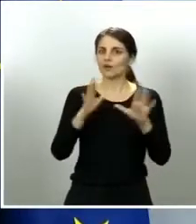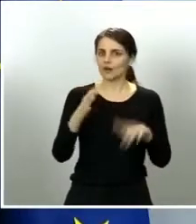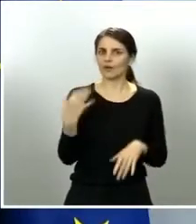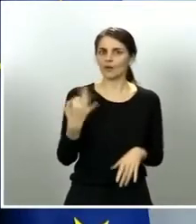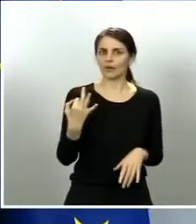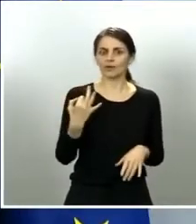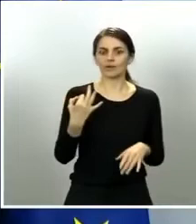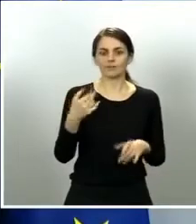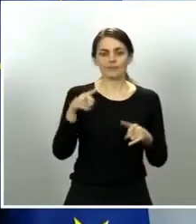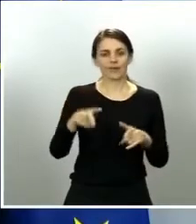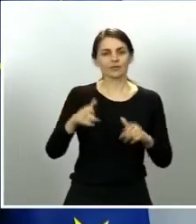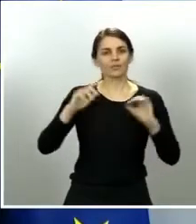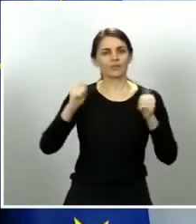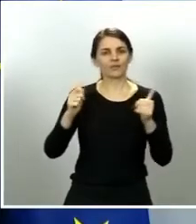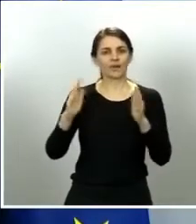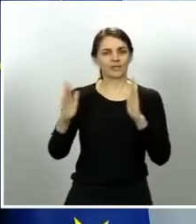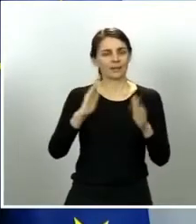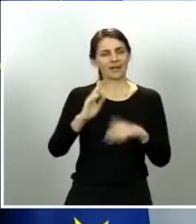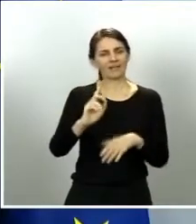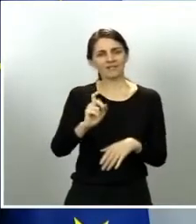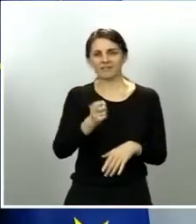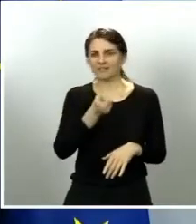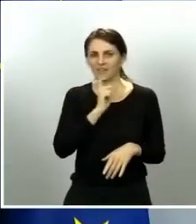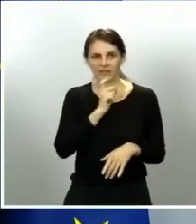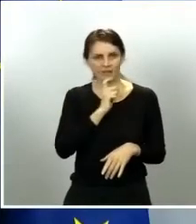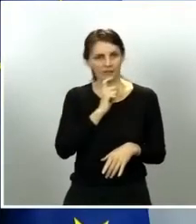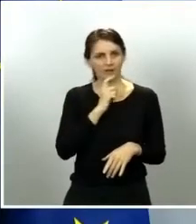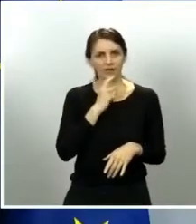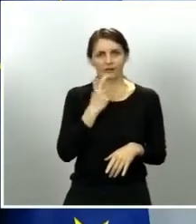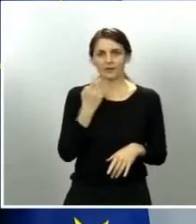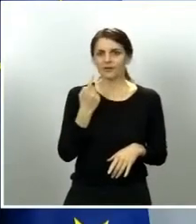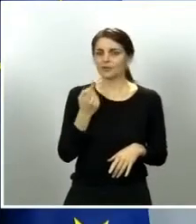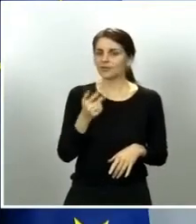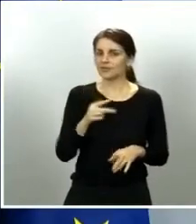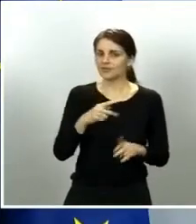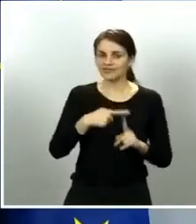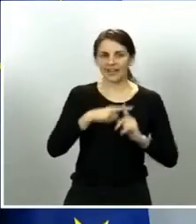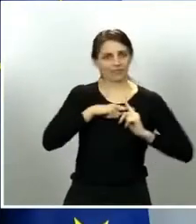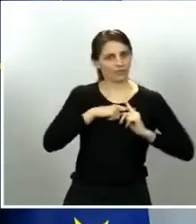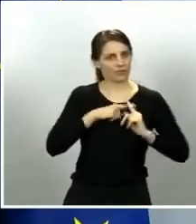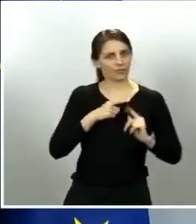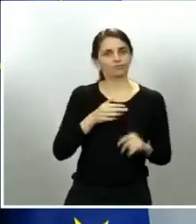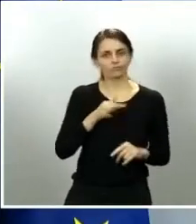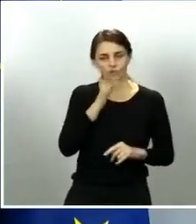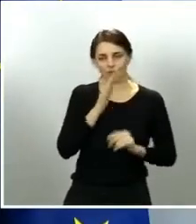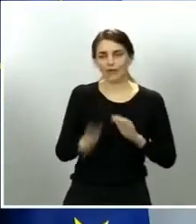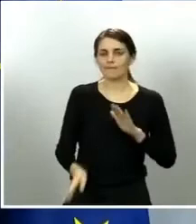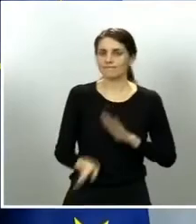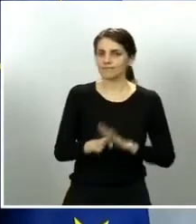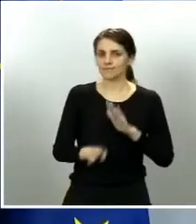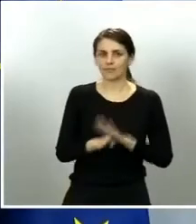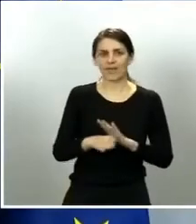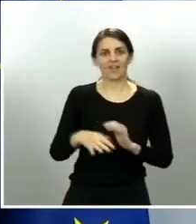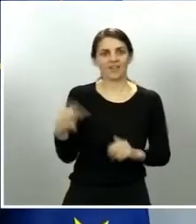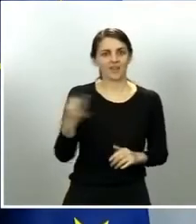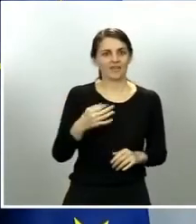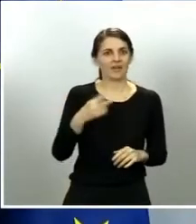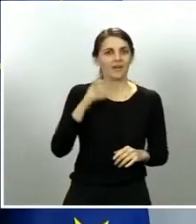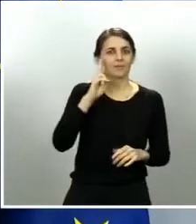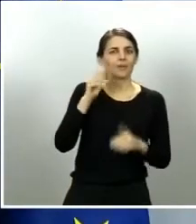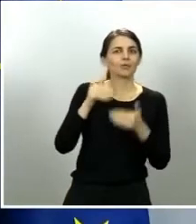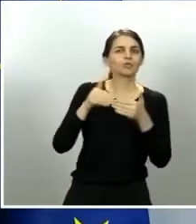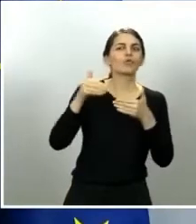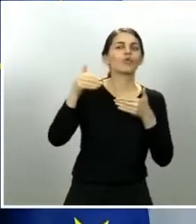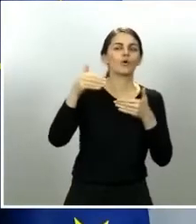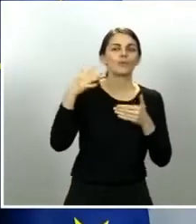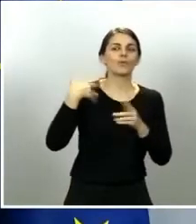que nos va a exigir todavía un enorme sacrificio que podemos ver la salida, pero no podemos obviar el sacrificio que todavía vamos